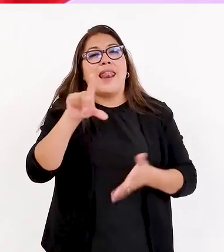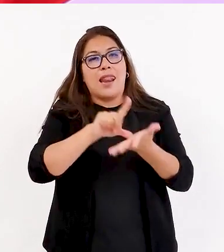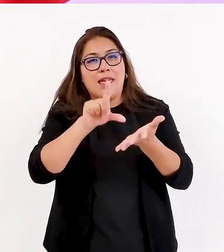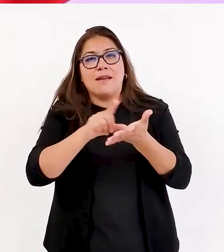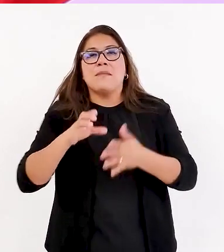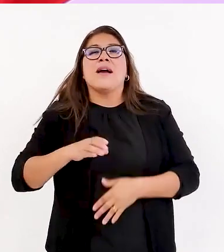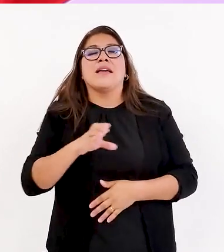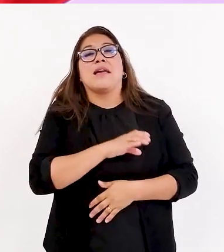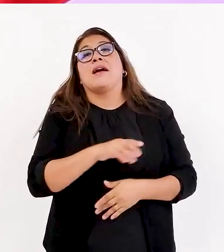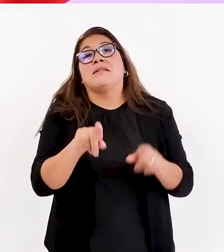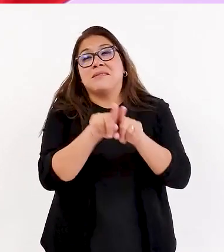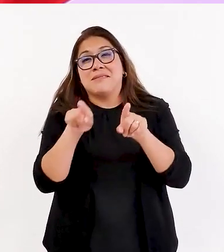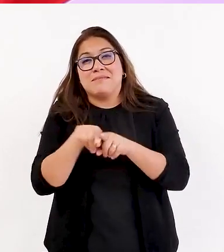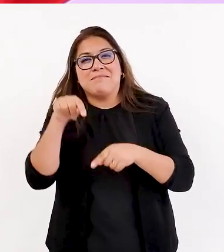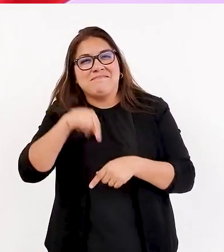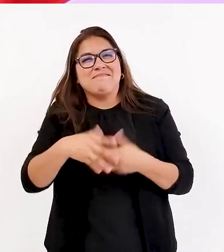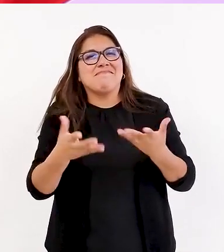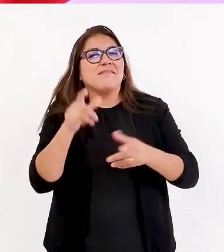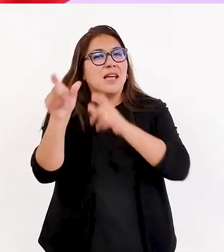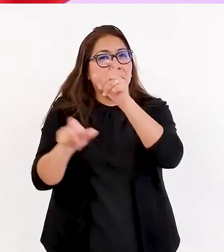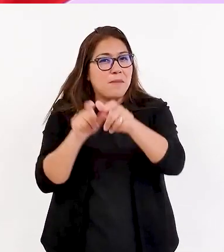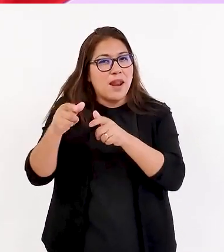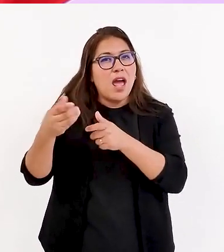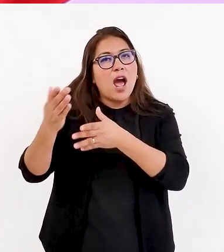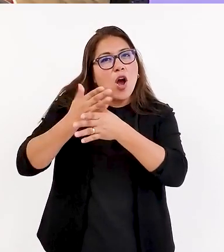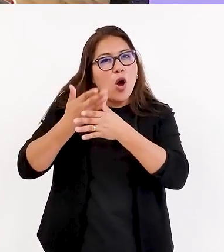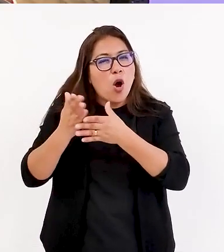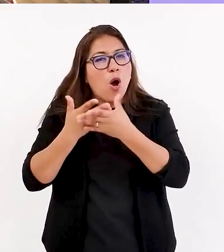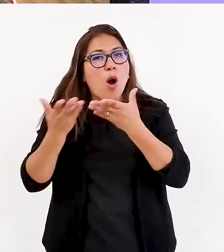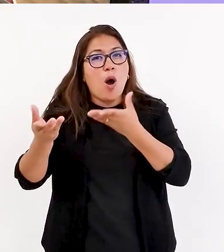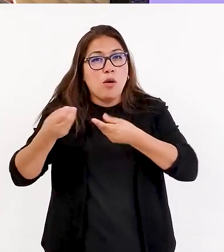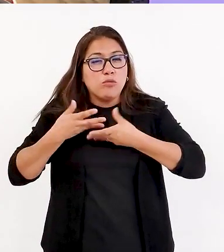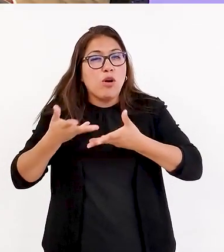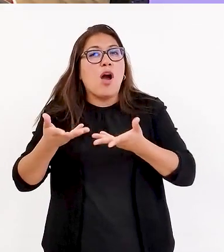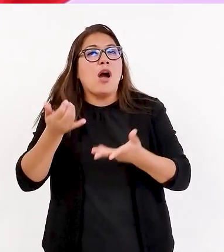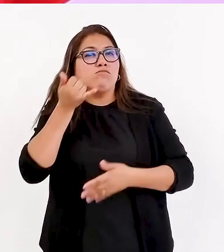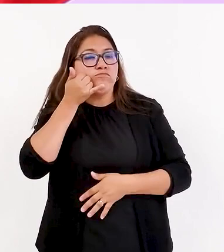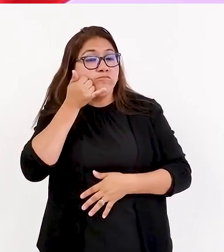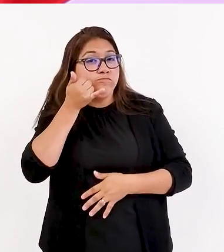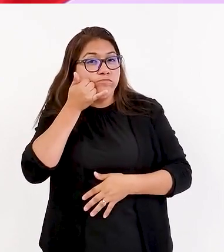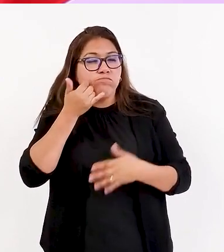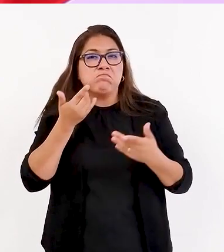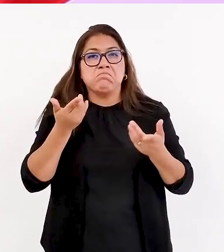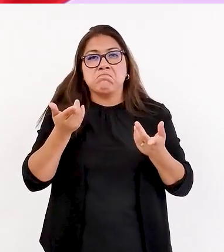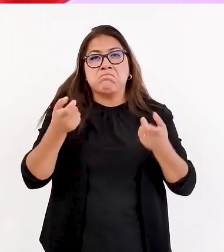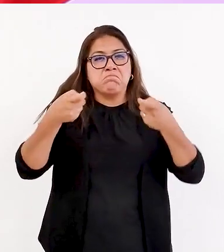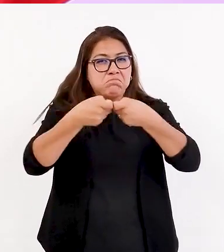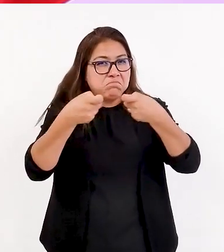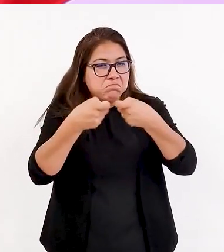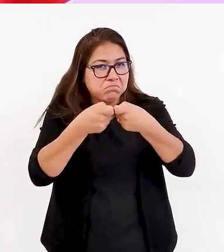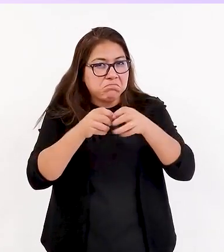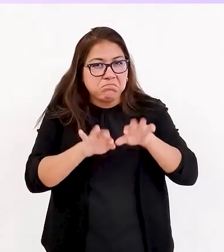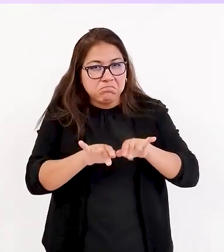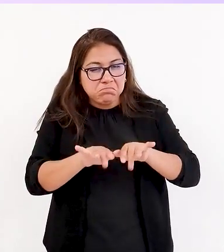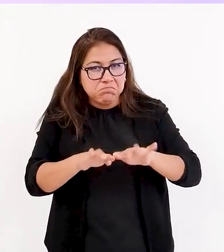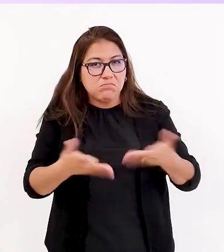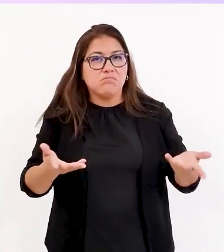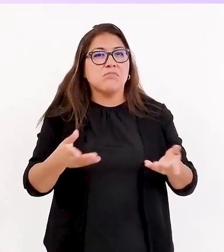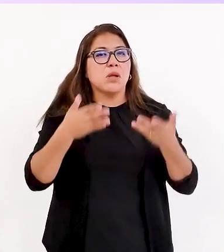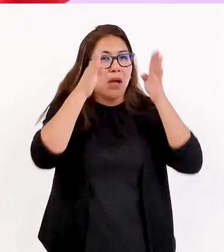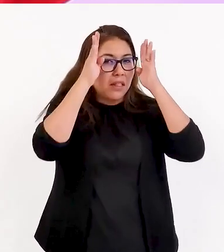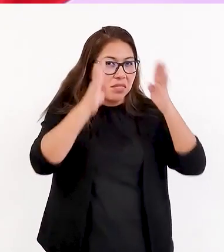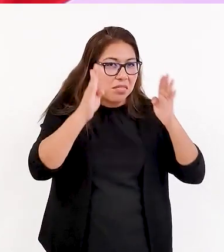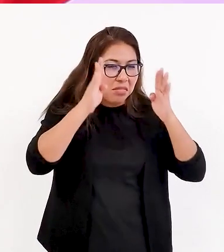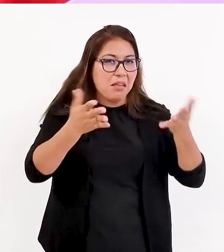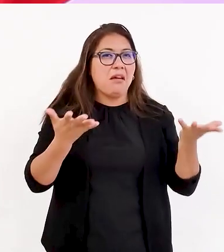Callao, también efectivamente a las personas que nos contactan vía teléfono, ¿no? Vía correo electrónico y se